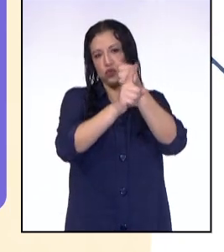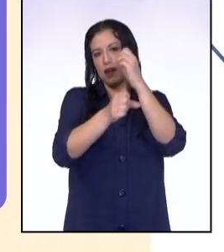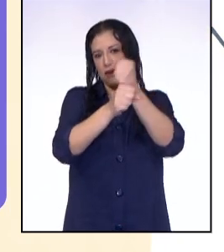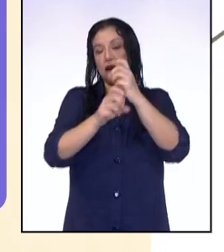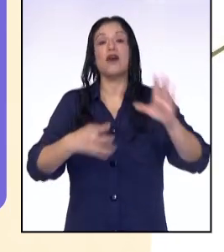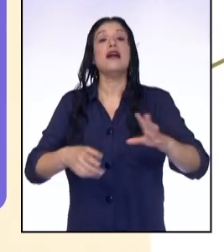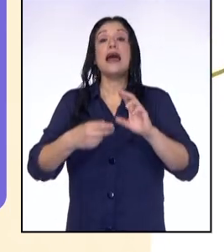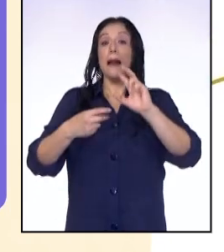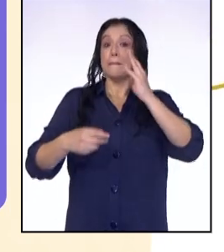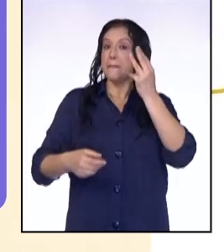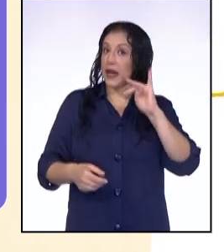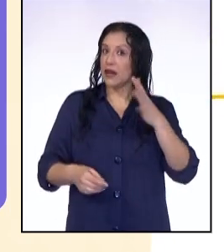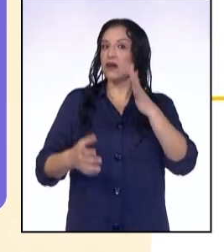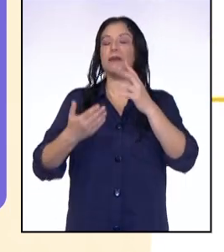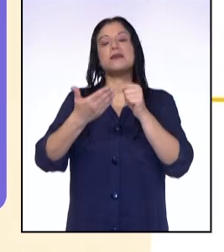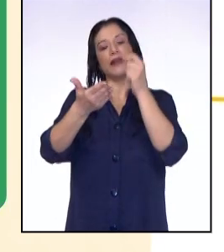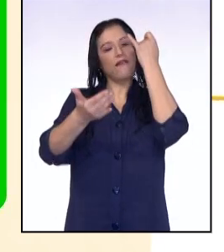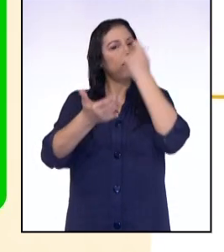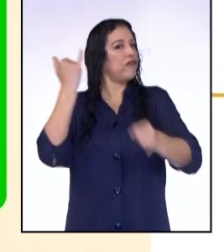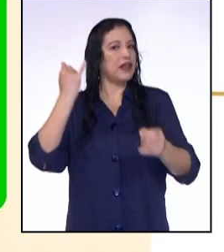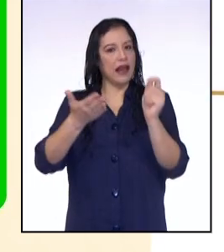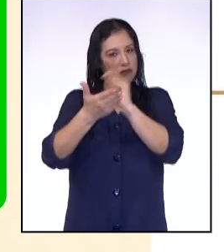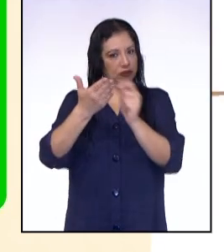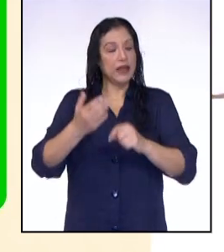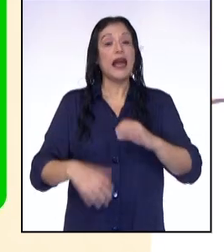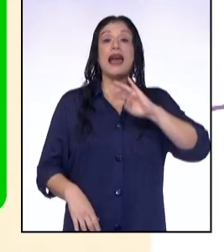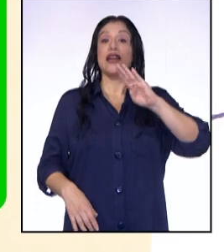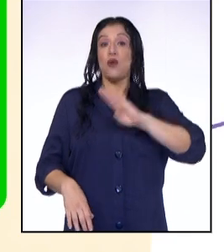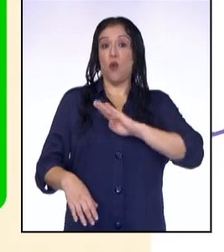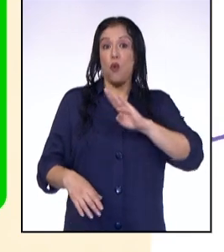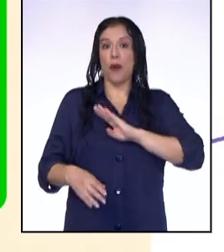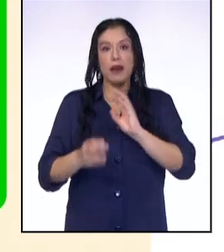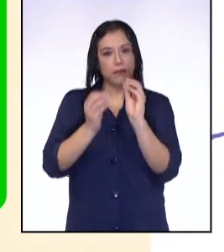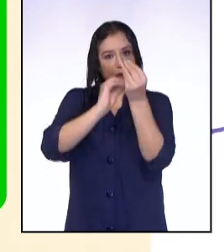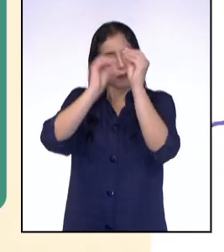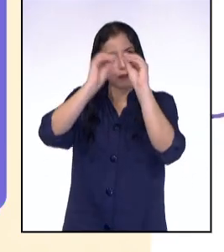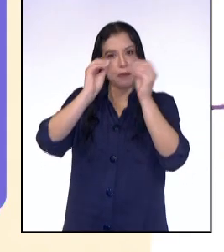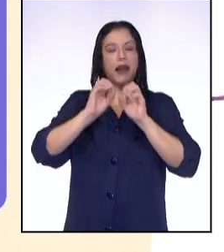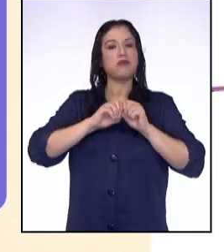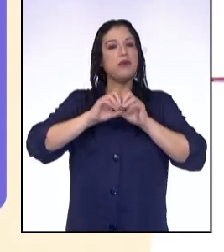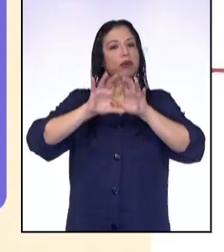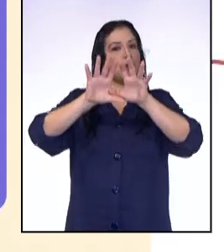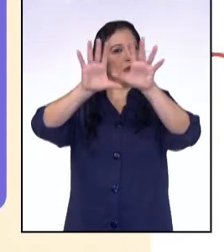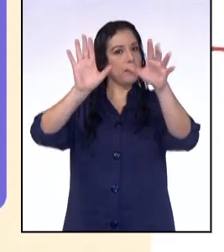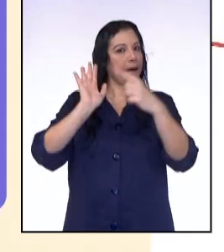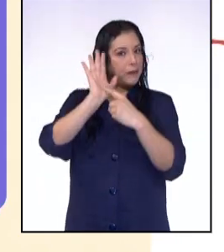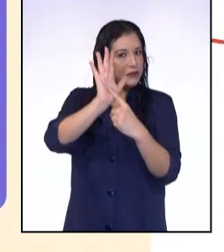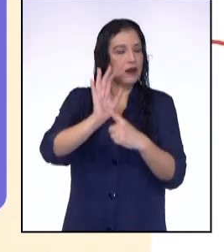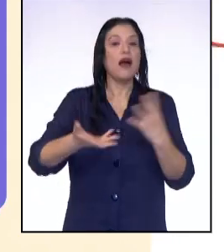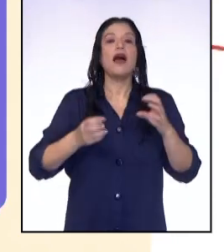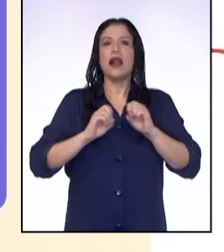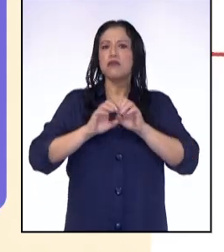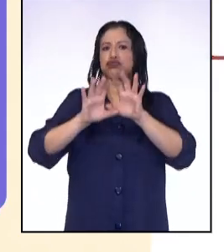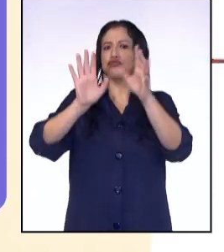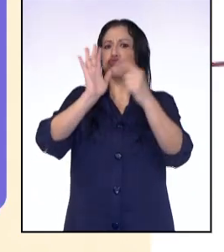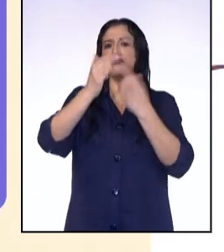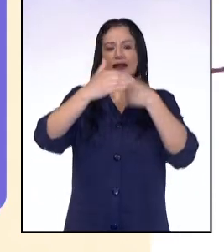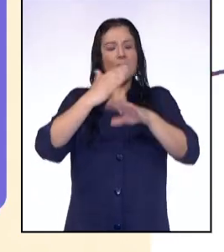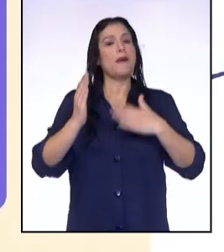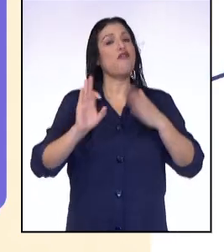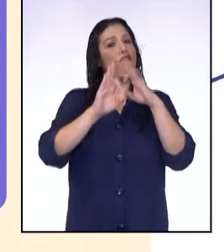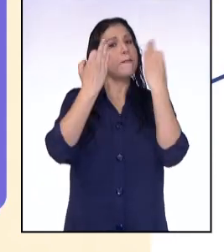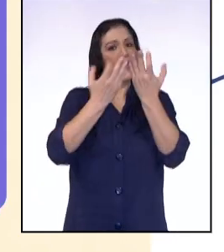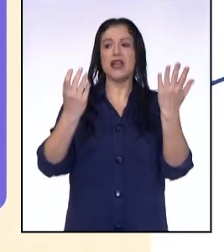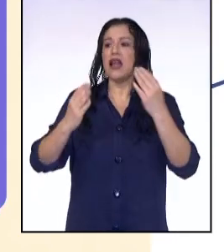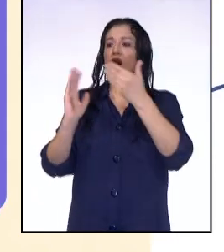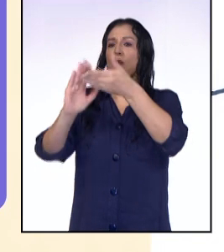El miércoles debemos tener la versión final y el jueves la editaremos para su difusión. La difusión dentro de nuestra familia, comunidad